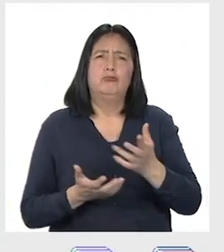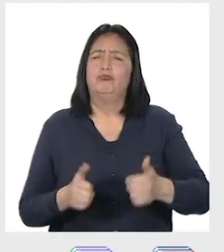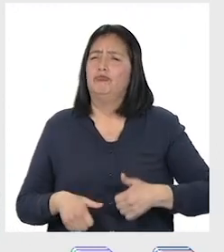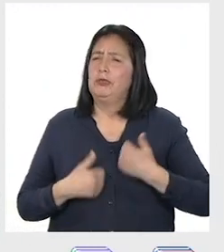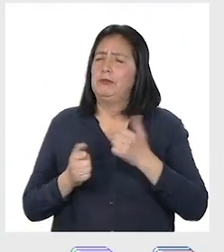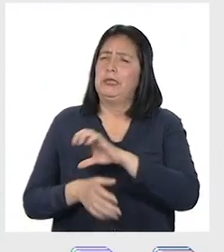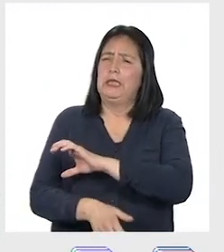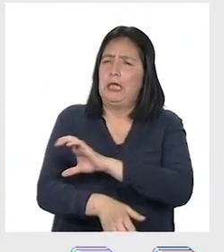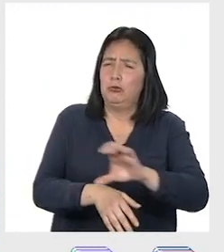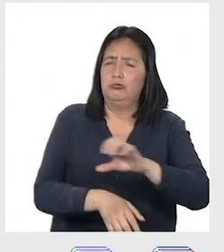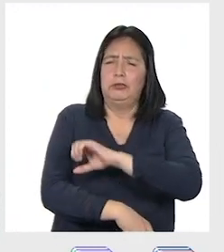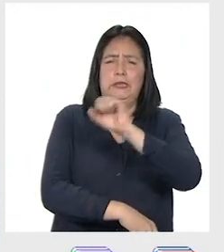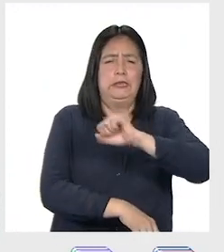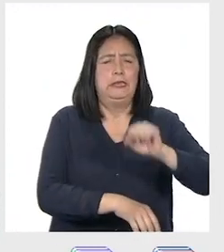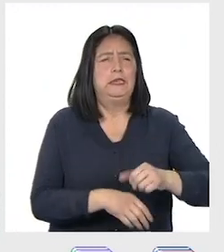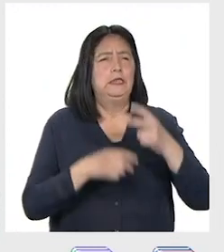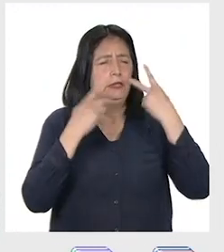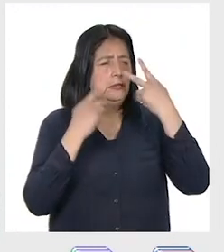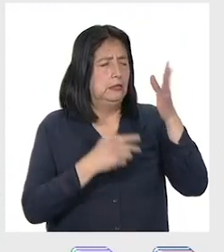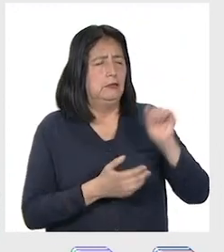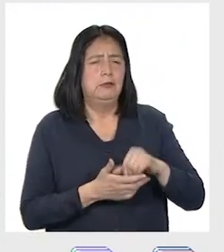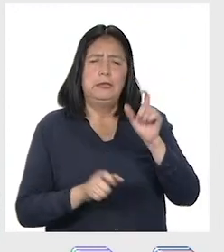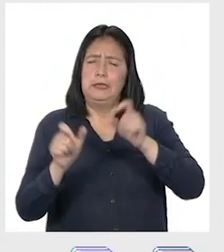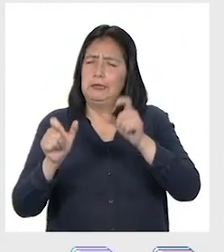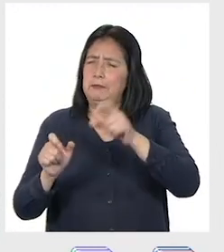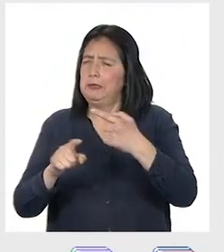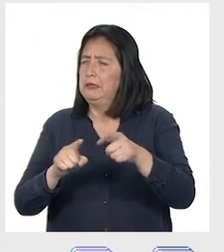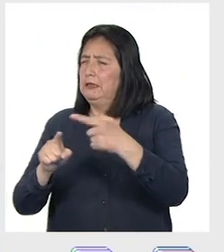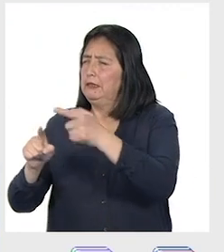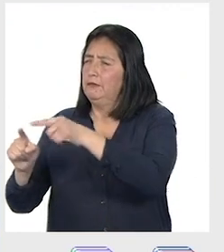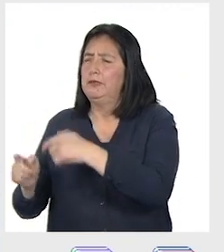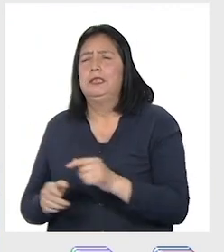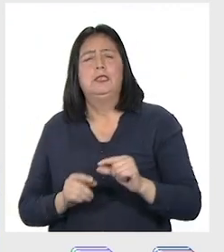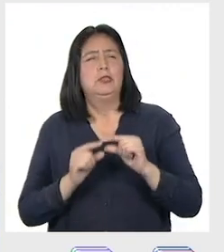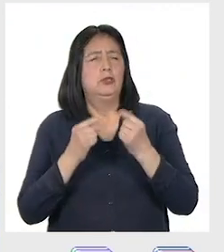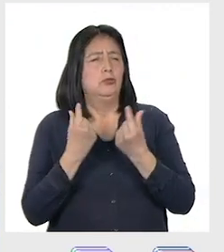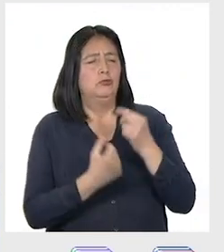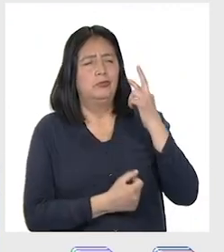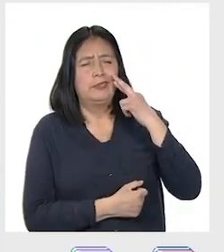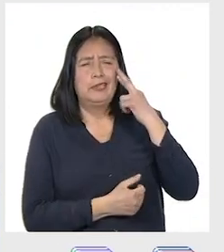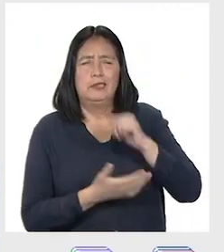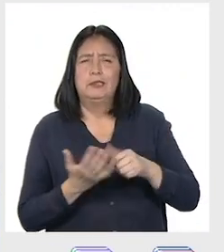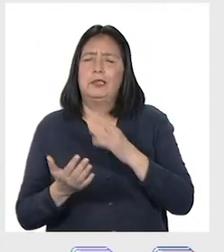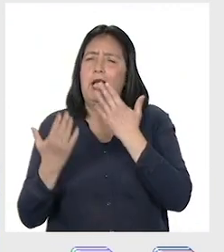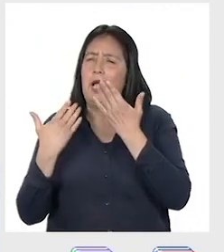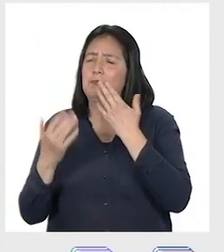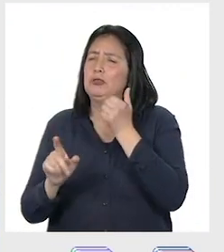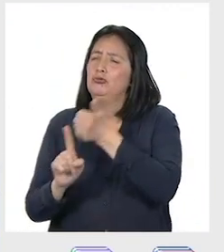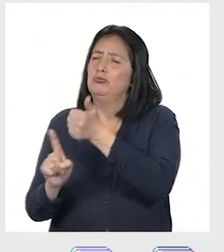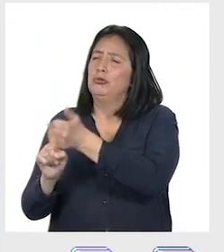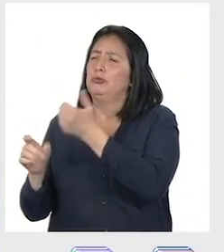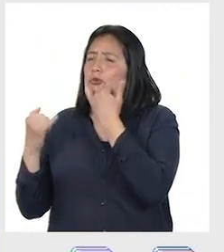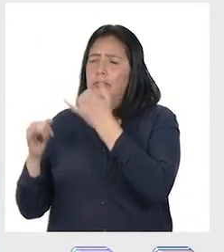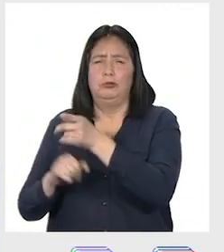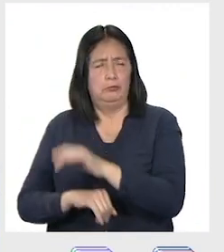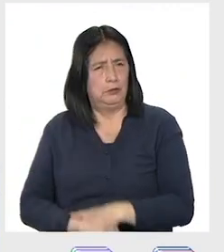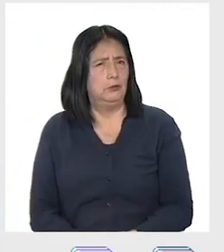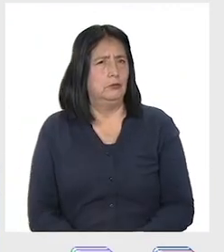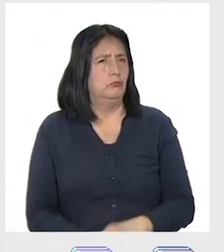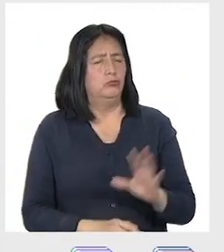viven en la costa, sierra y selva, las personas de todas las etnias, aquellos que hablan en sus lenguas originarias.